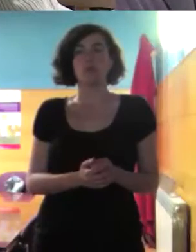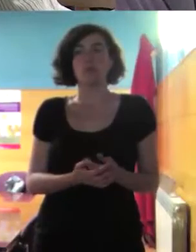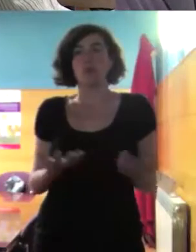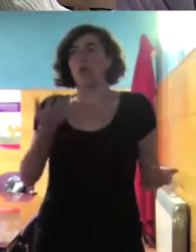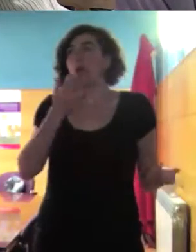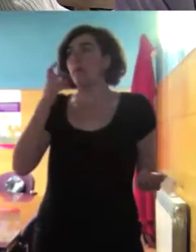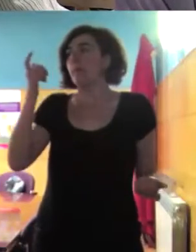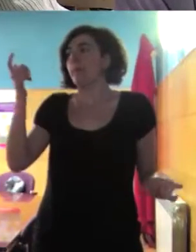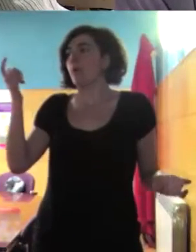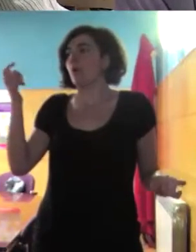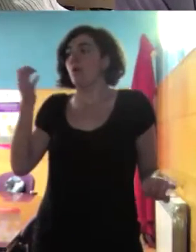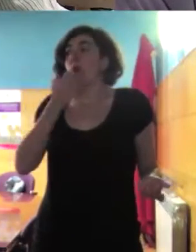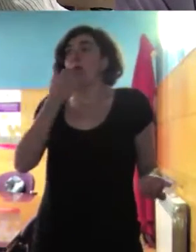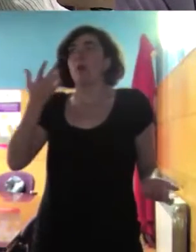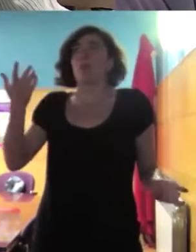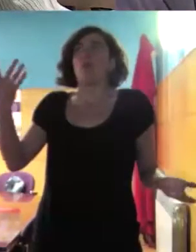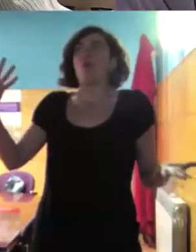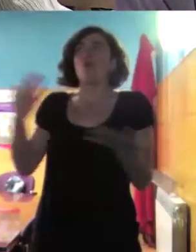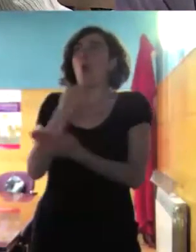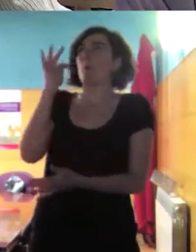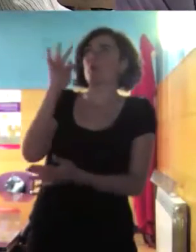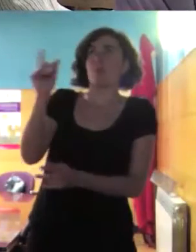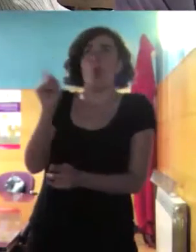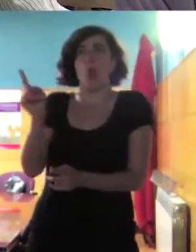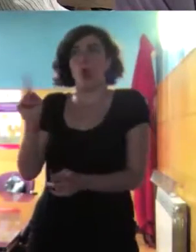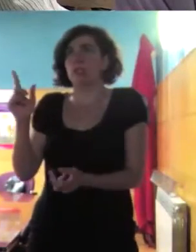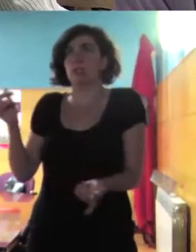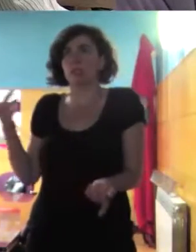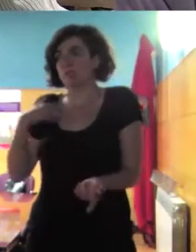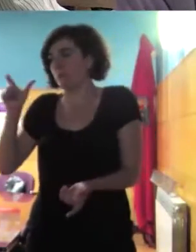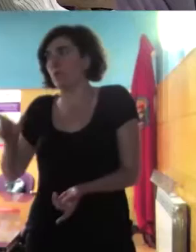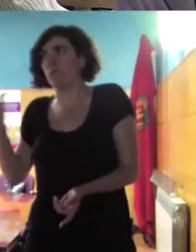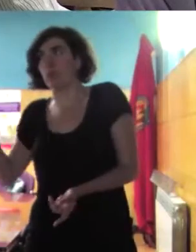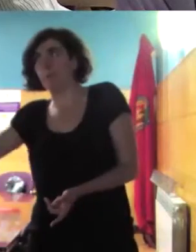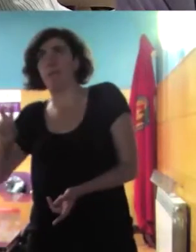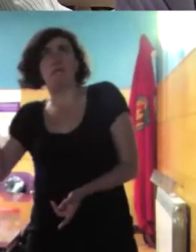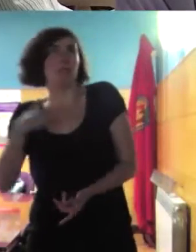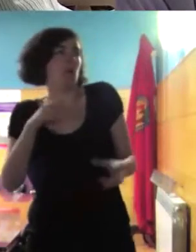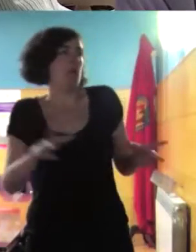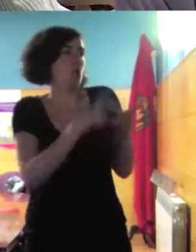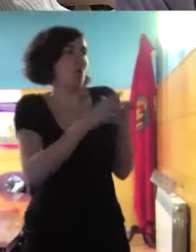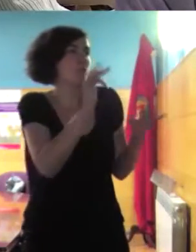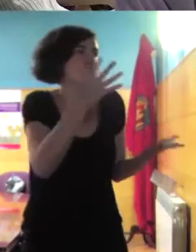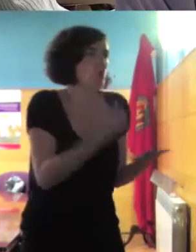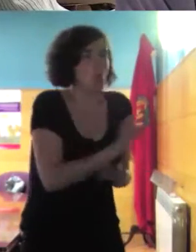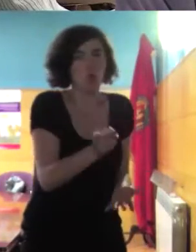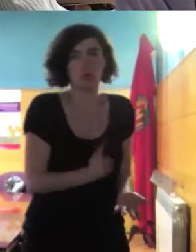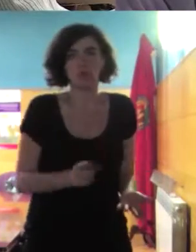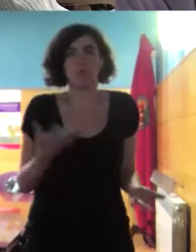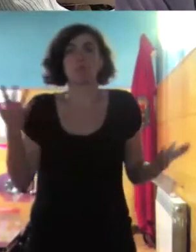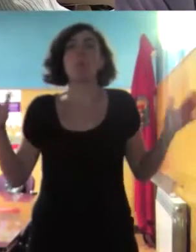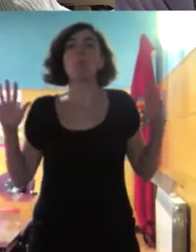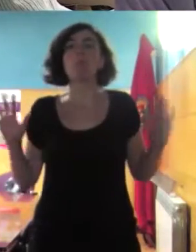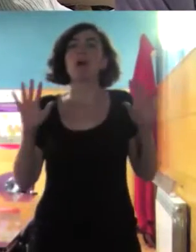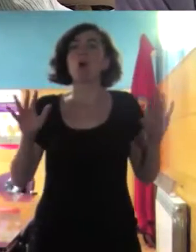gente que viene no le parecerá bueno todo lo nuestro entonces el patriarcado del que hemos estado hablando y por ejemplo la ropa